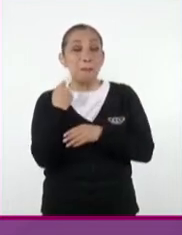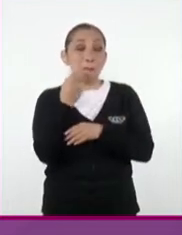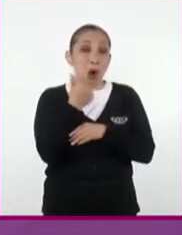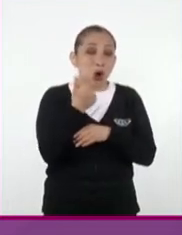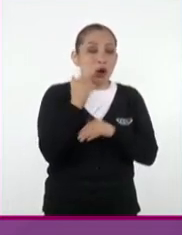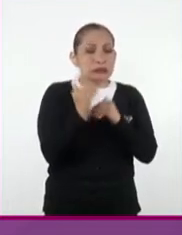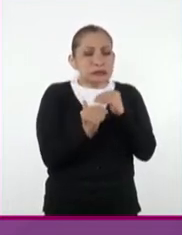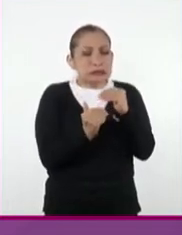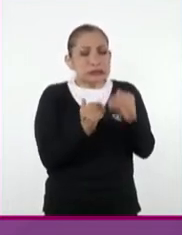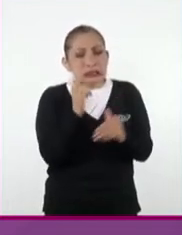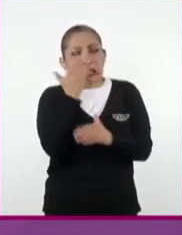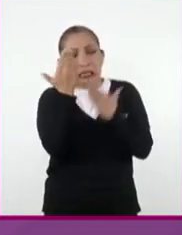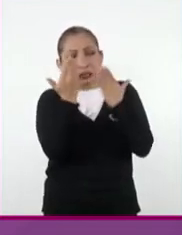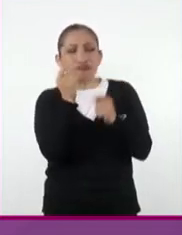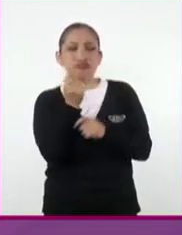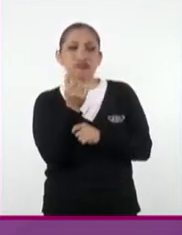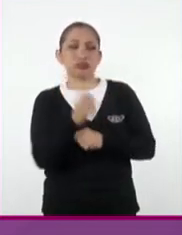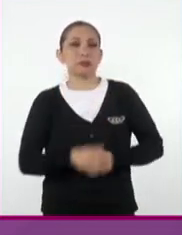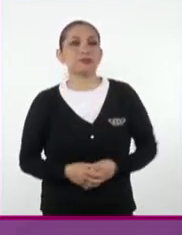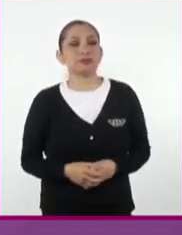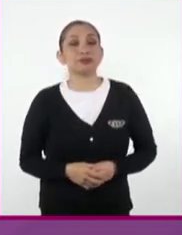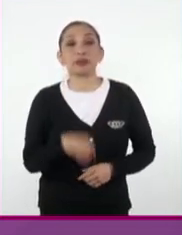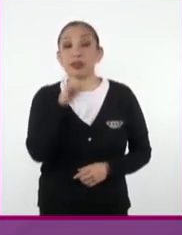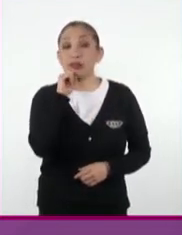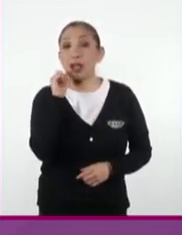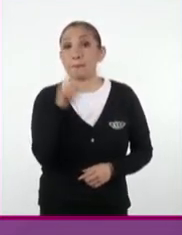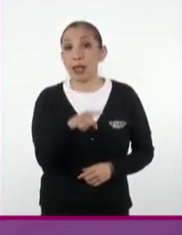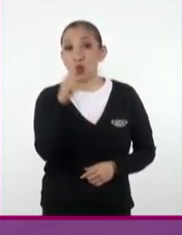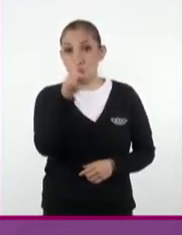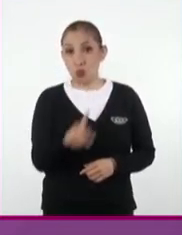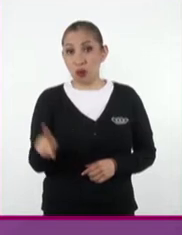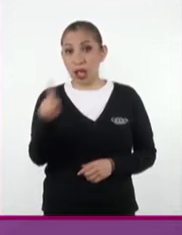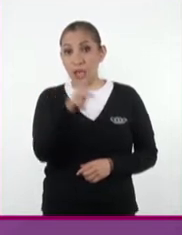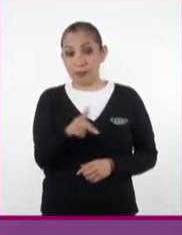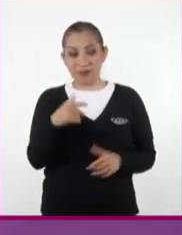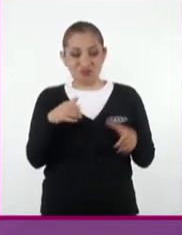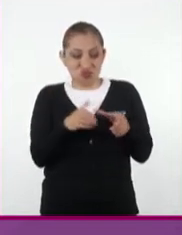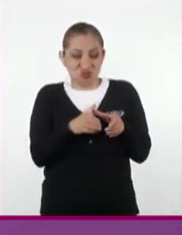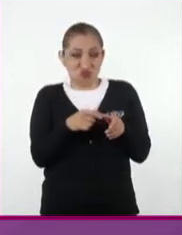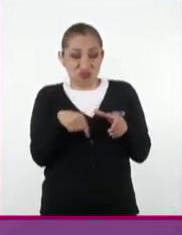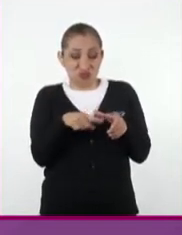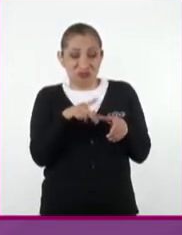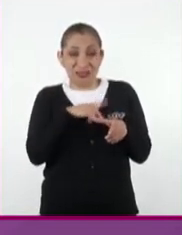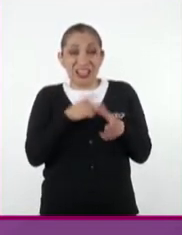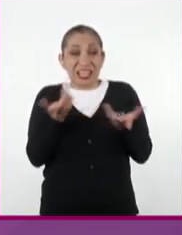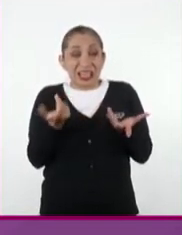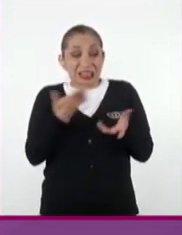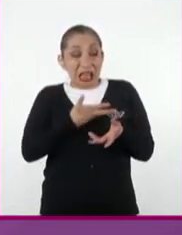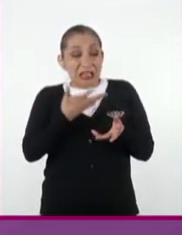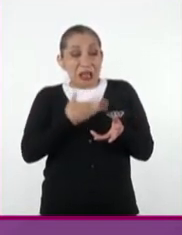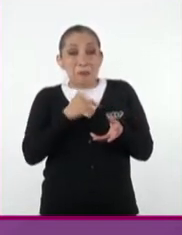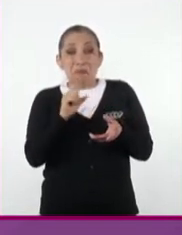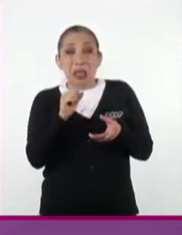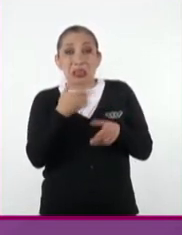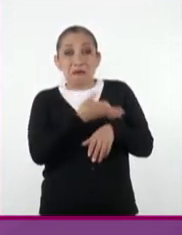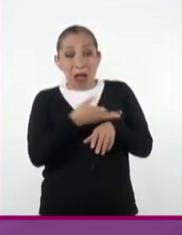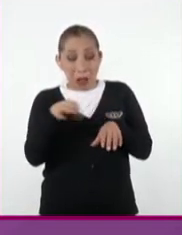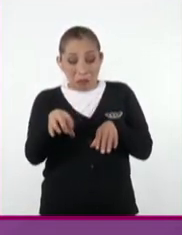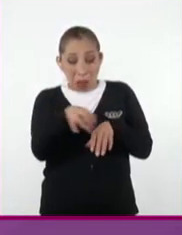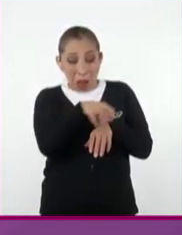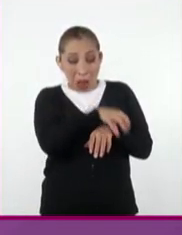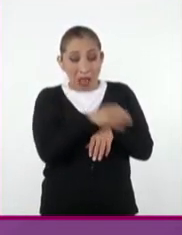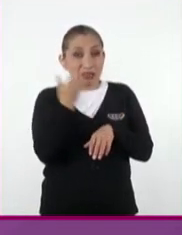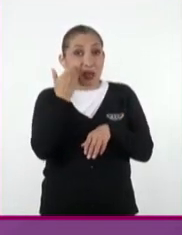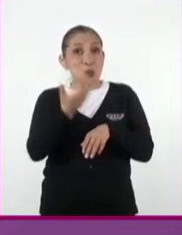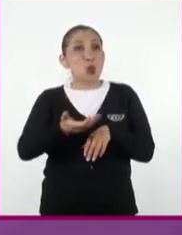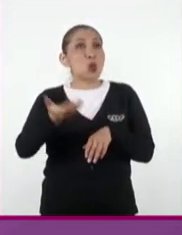nada adelantaba mis lecciones. Además, en un pueblo corto como el mío, que apenas contaba con 20 familias, y en